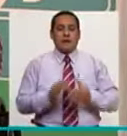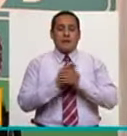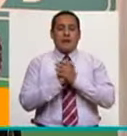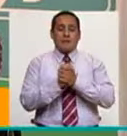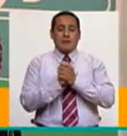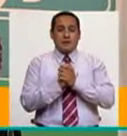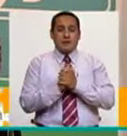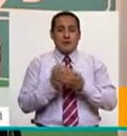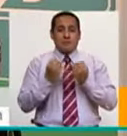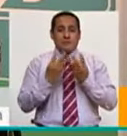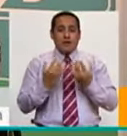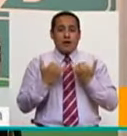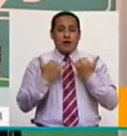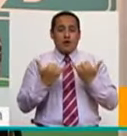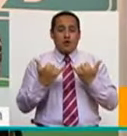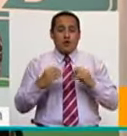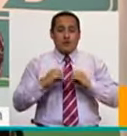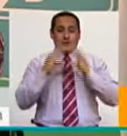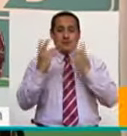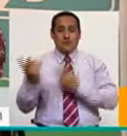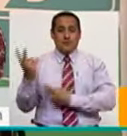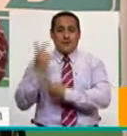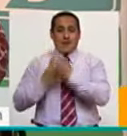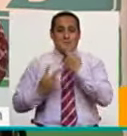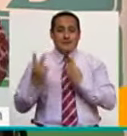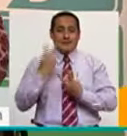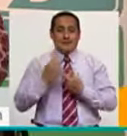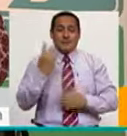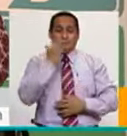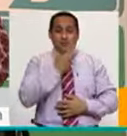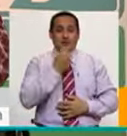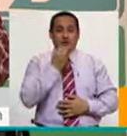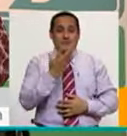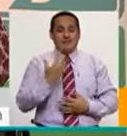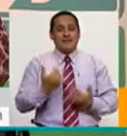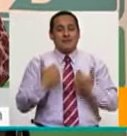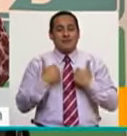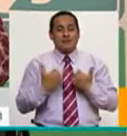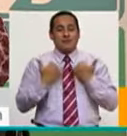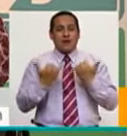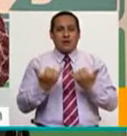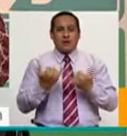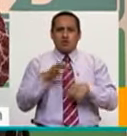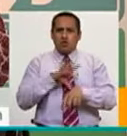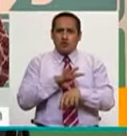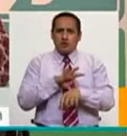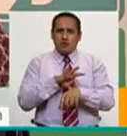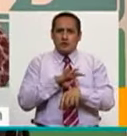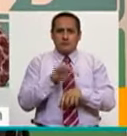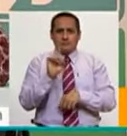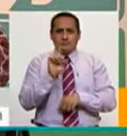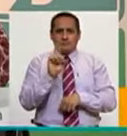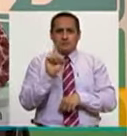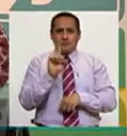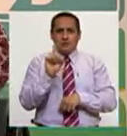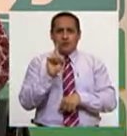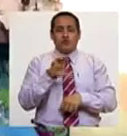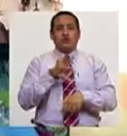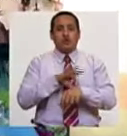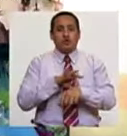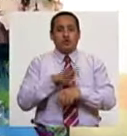Amigos, y este día pues tenemos una visita muy bonita. Tenemos a doctores, no,